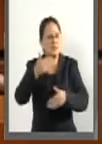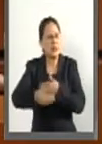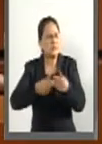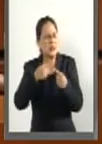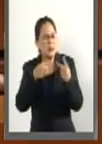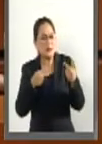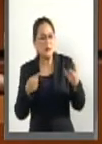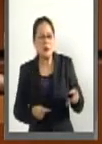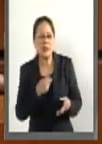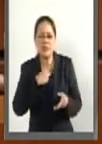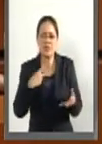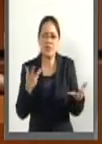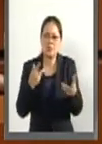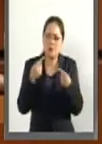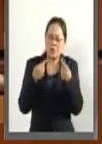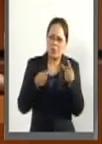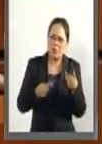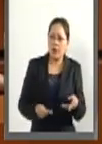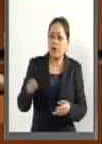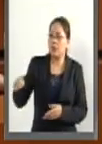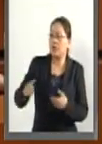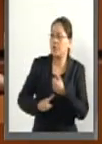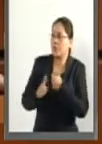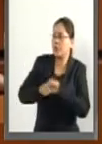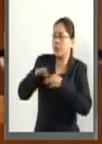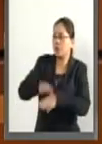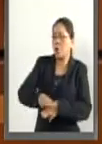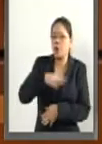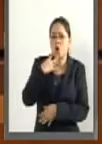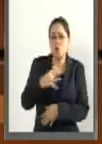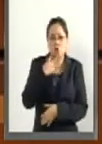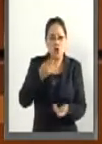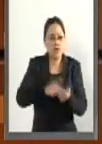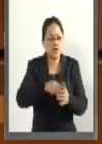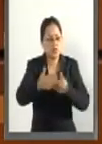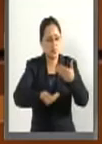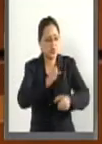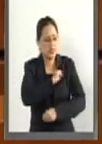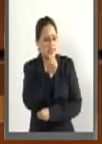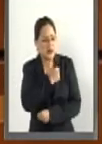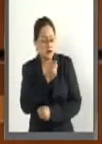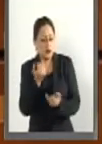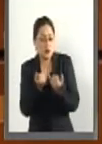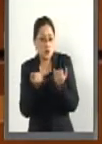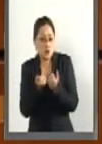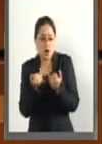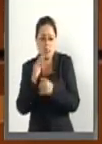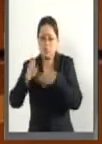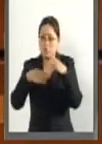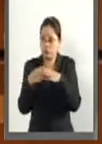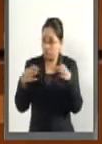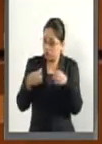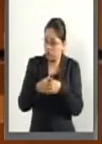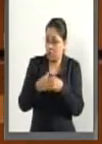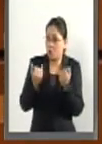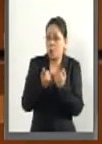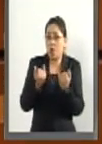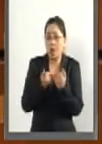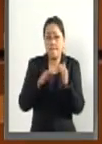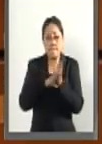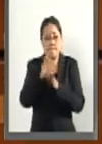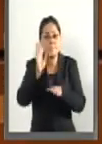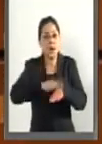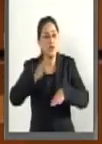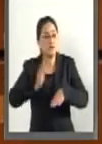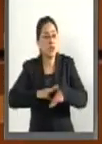Y ubican que el problema de la corrupción en los servicios de salud no solamente es global, sino que además es creciente y se